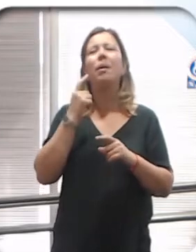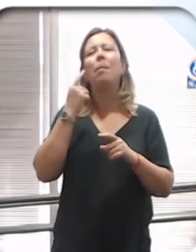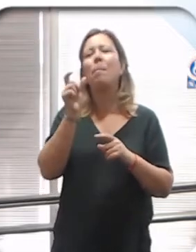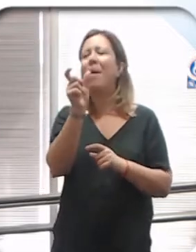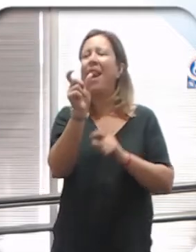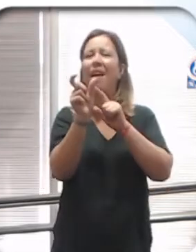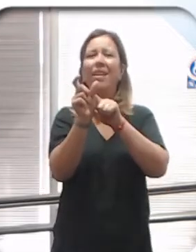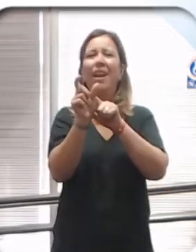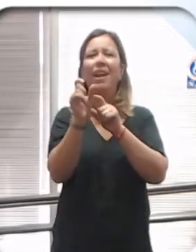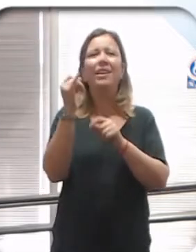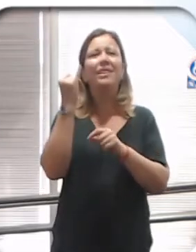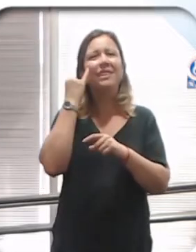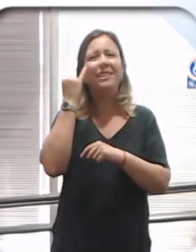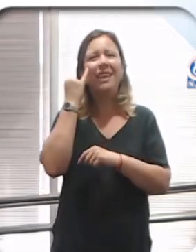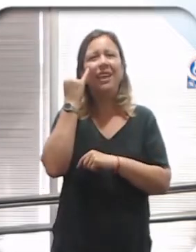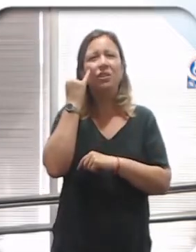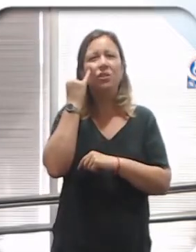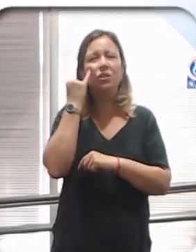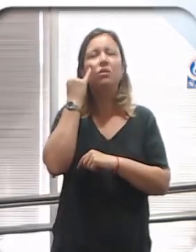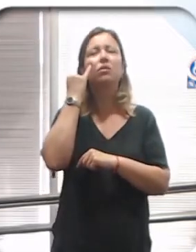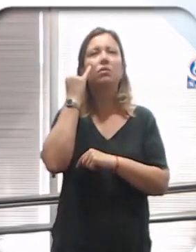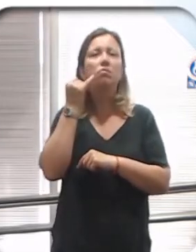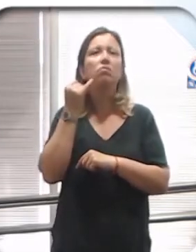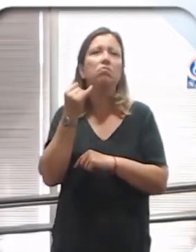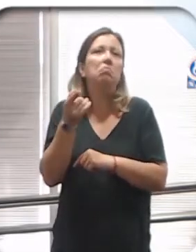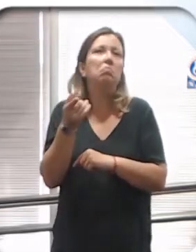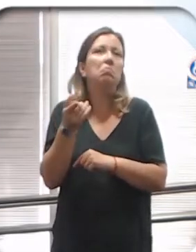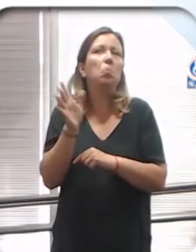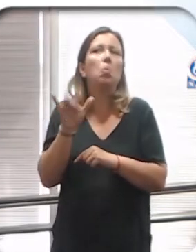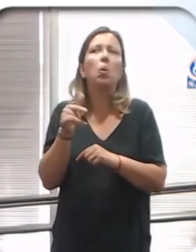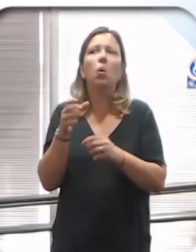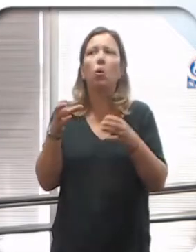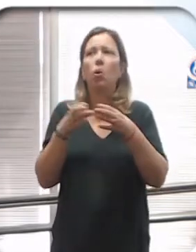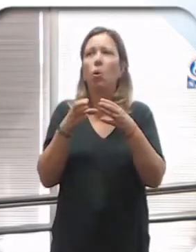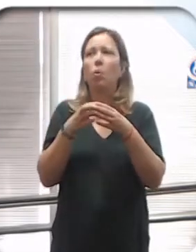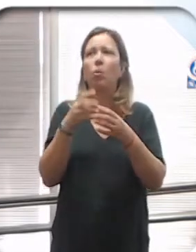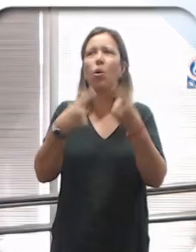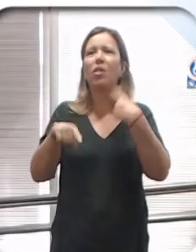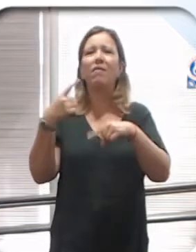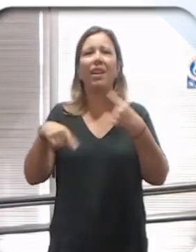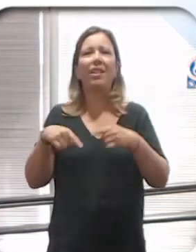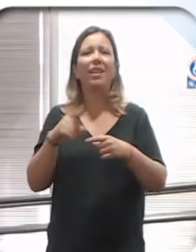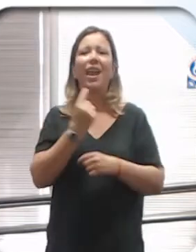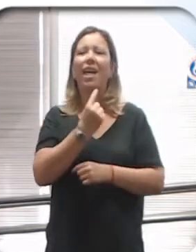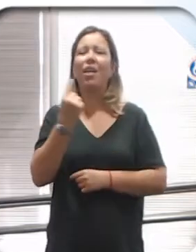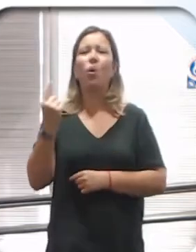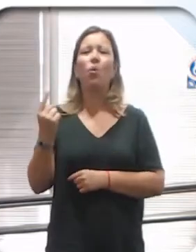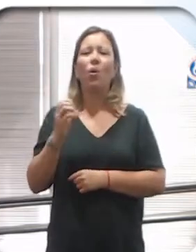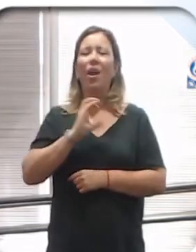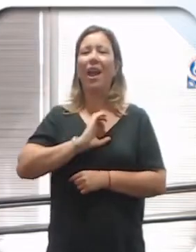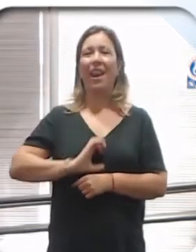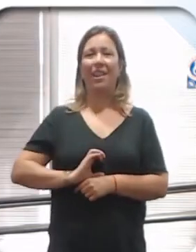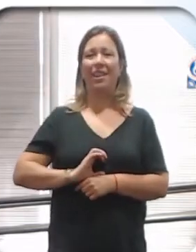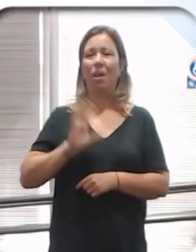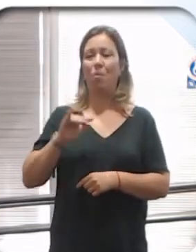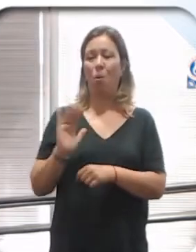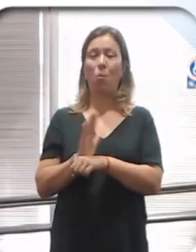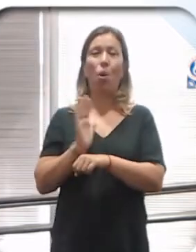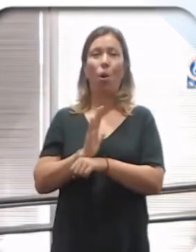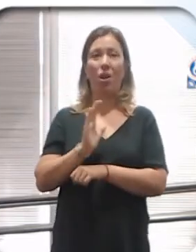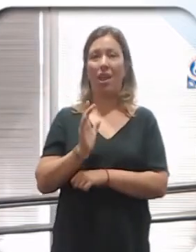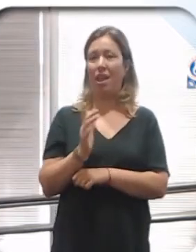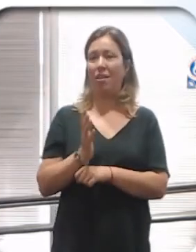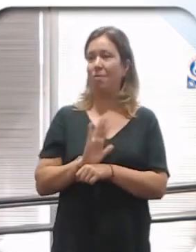palabrita sexo es simplemente el conjunto de características biológicas que nos van a determinar